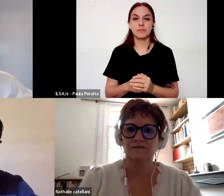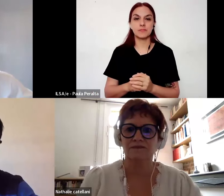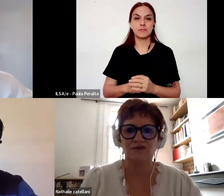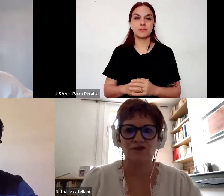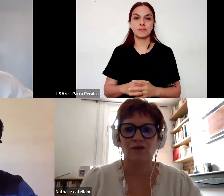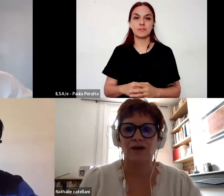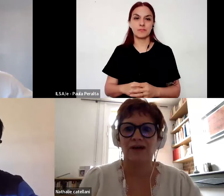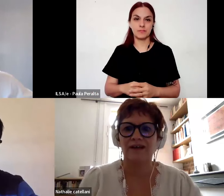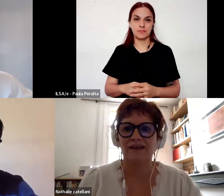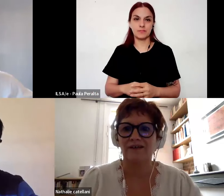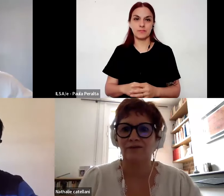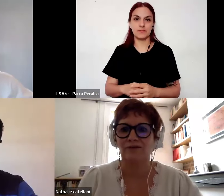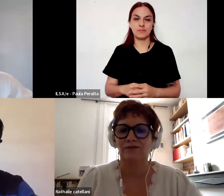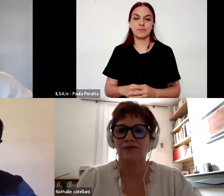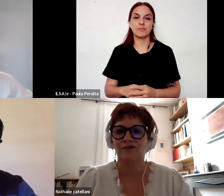creo